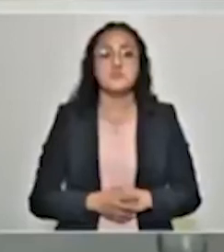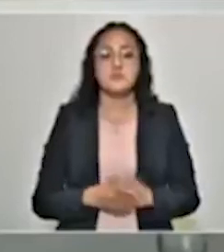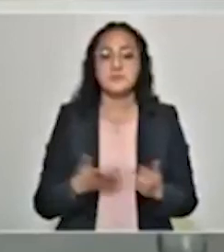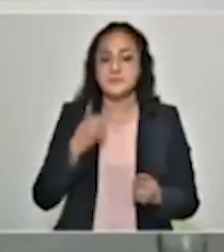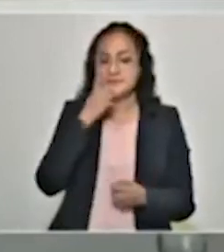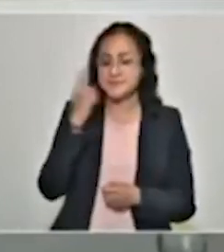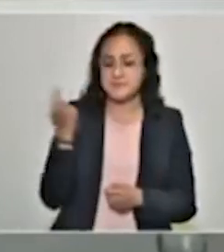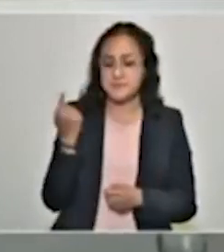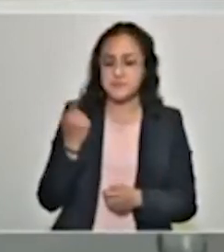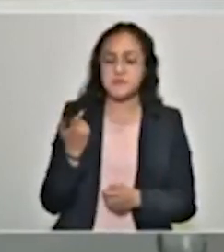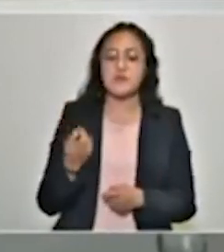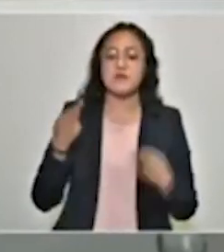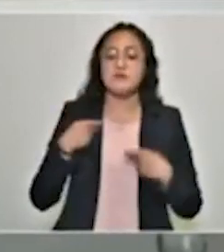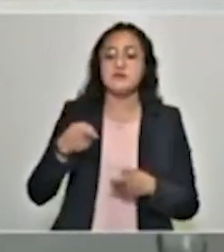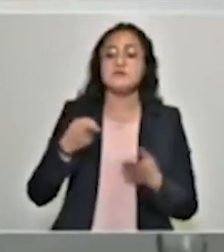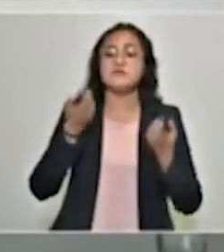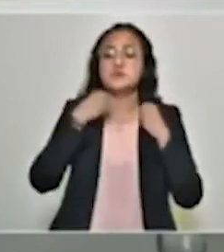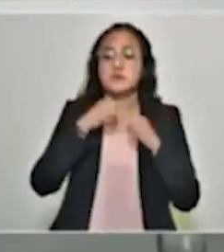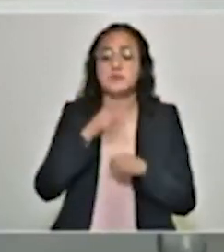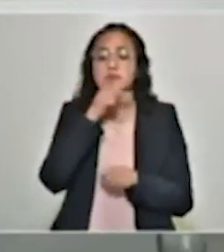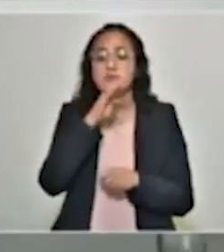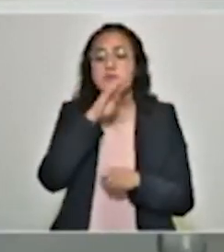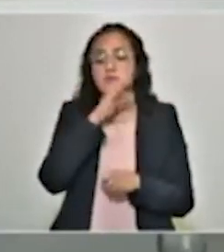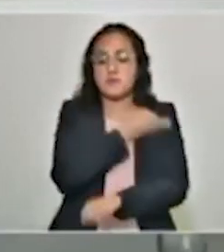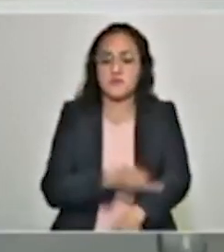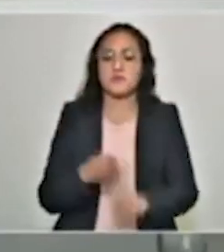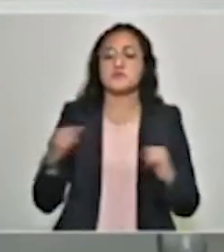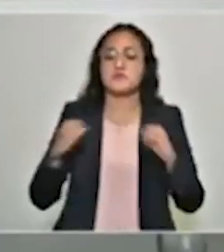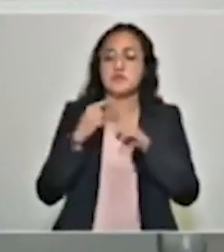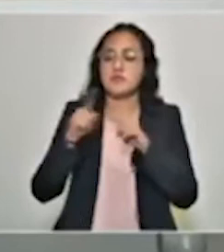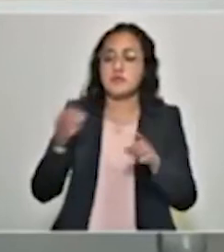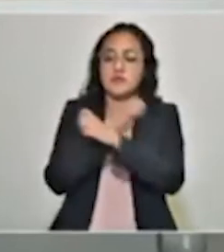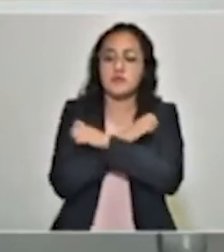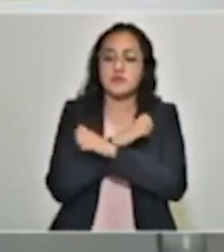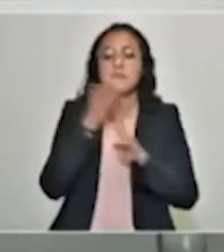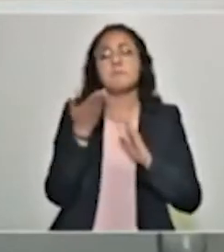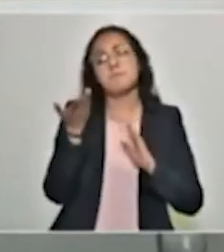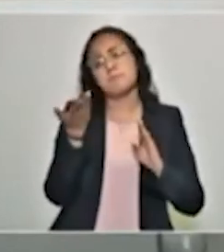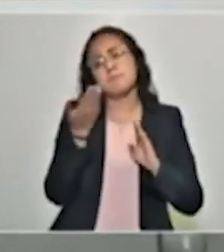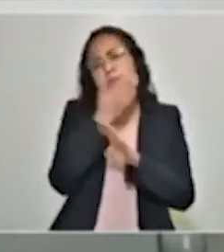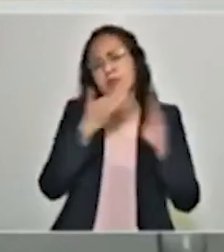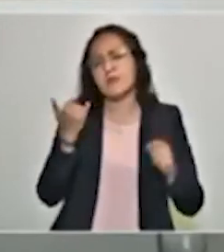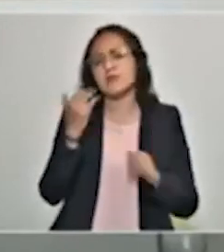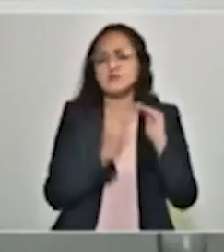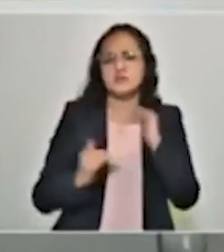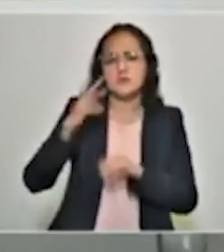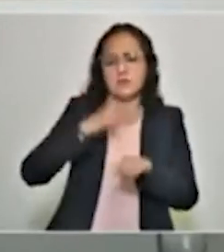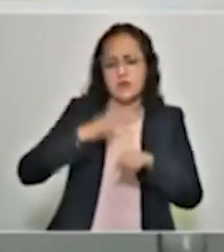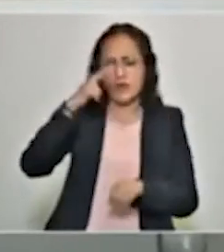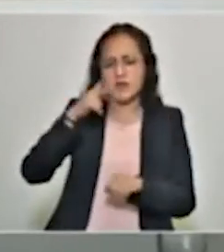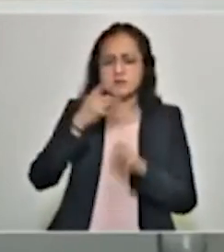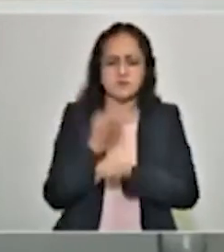Comentar que la Sociedad de Pades de Familia de varios institutos de educación media y superior del estado de